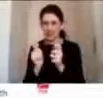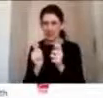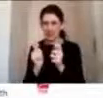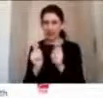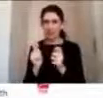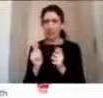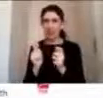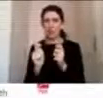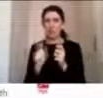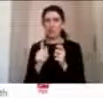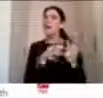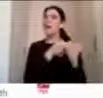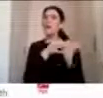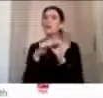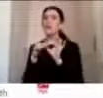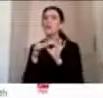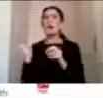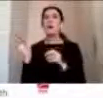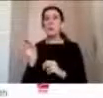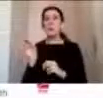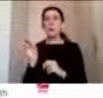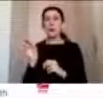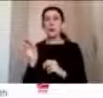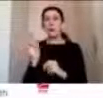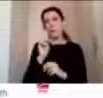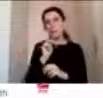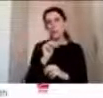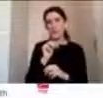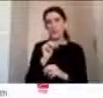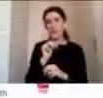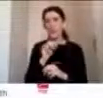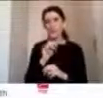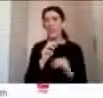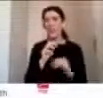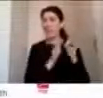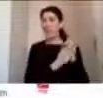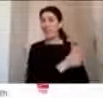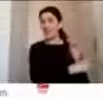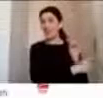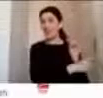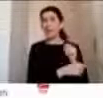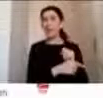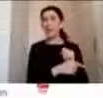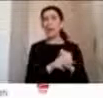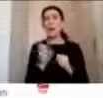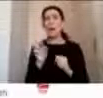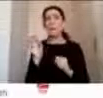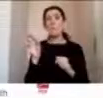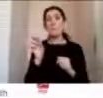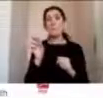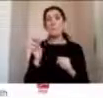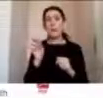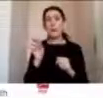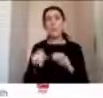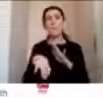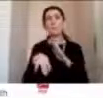con que los padres, el estudio de la izquierda, los padres generan mayor percepción de peligro o de riesgo de lesión en